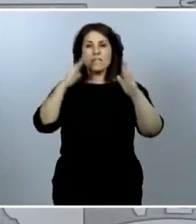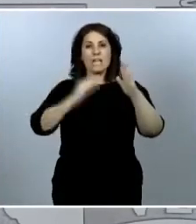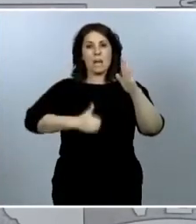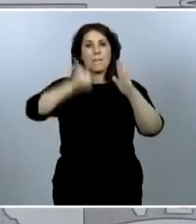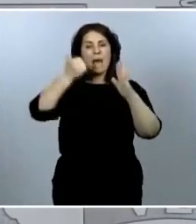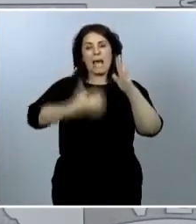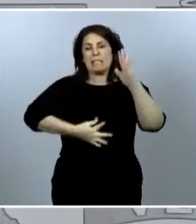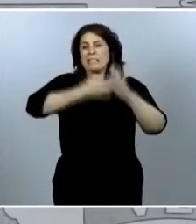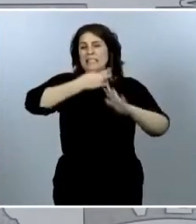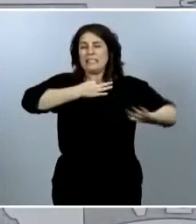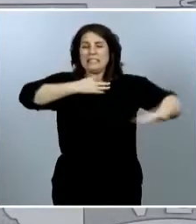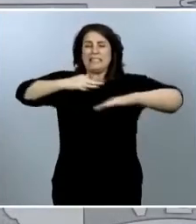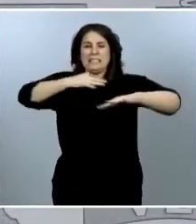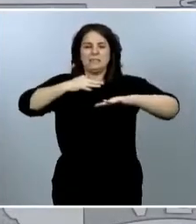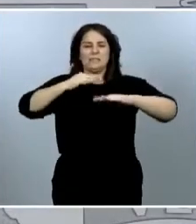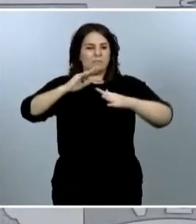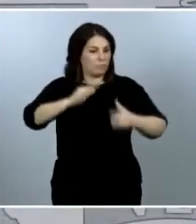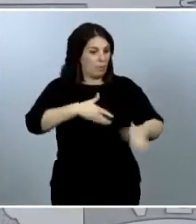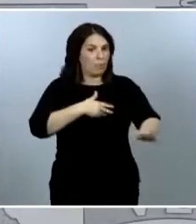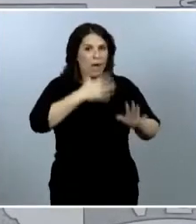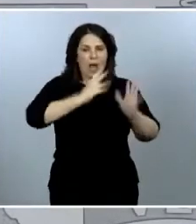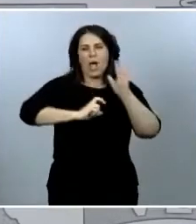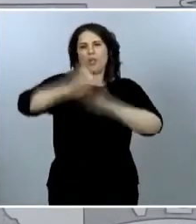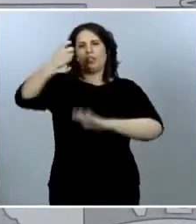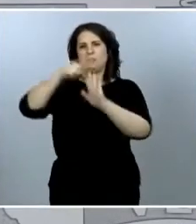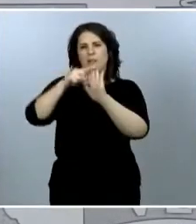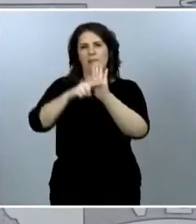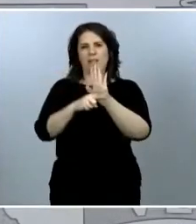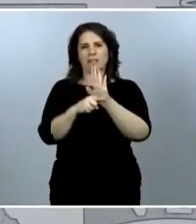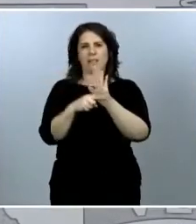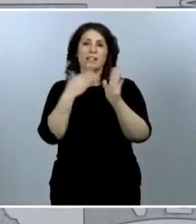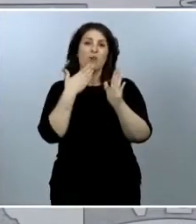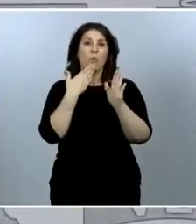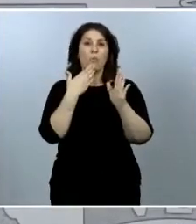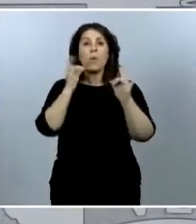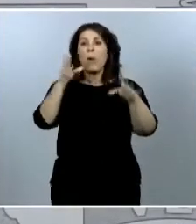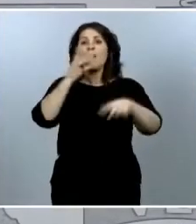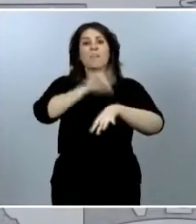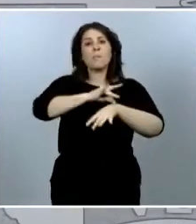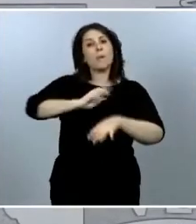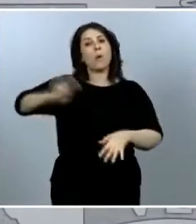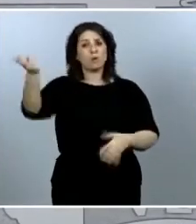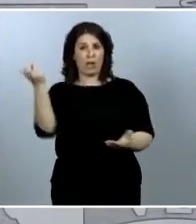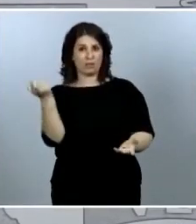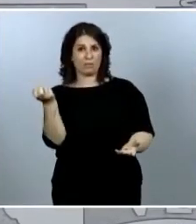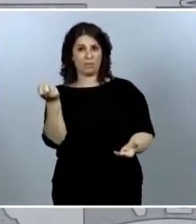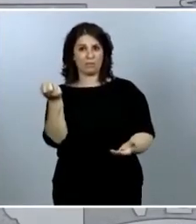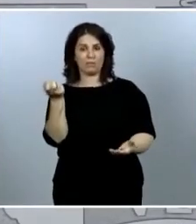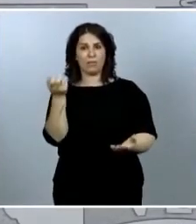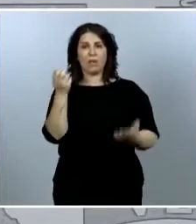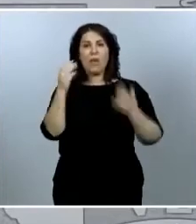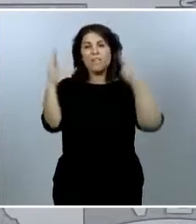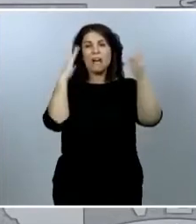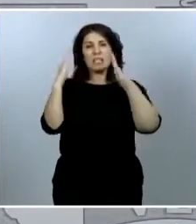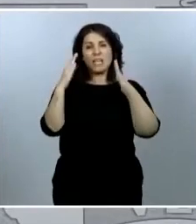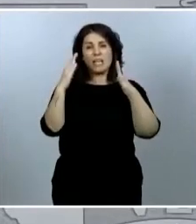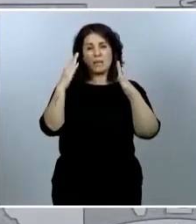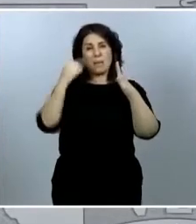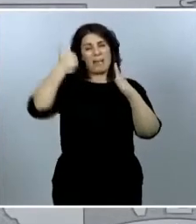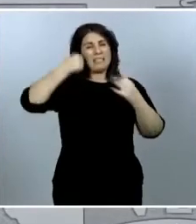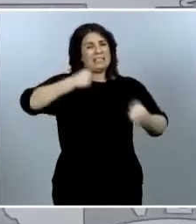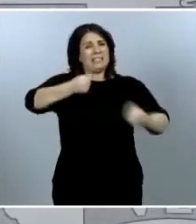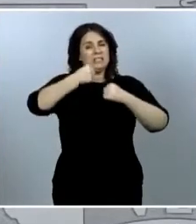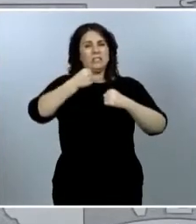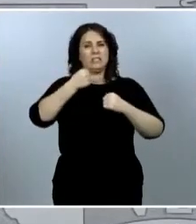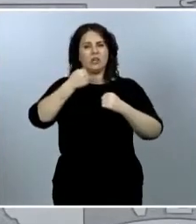Sucede como en cualquier enfermedad, si me permiten este símil. Cuando está en fase aguda, se aplica un tratamiento de choque y cuando remite, como